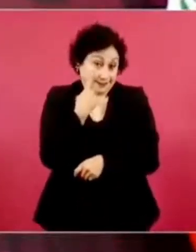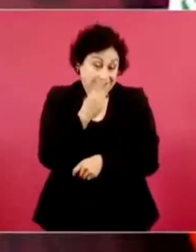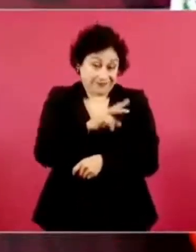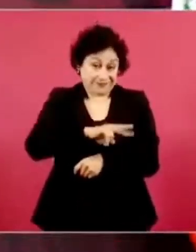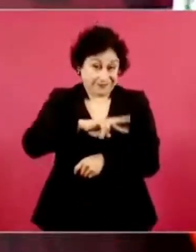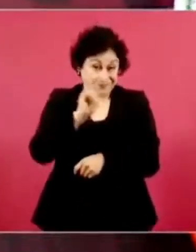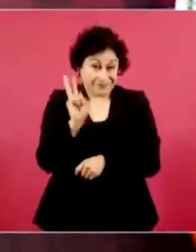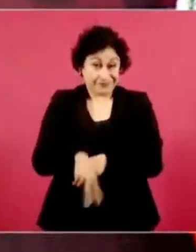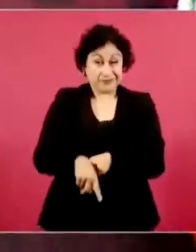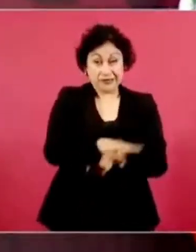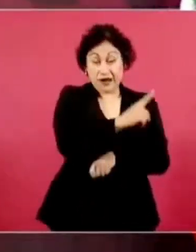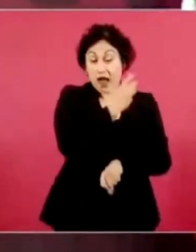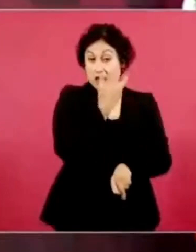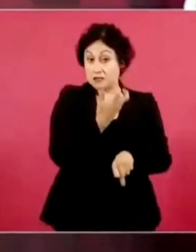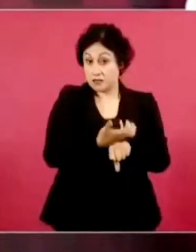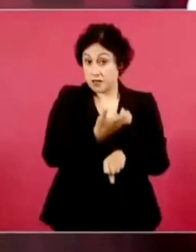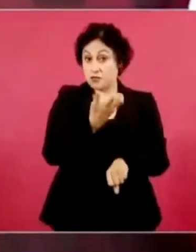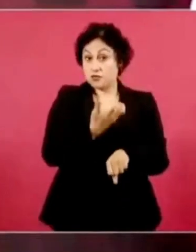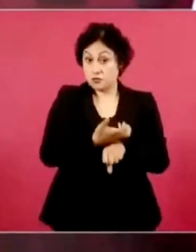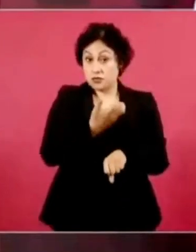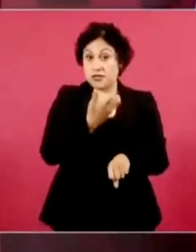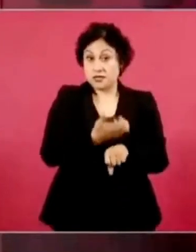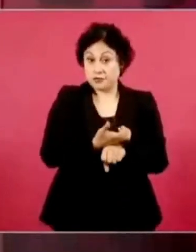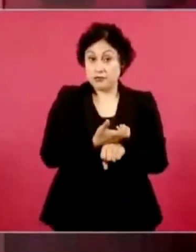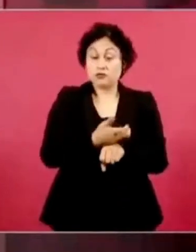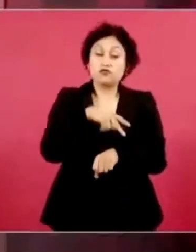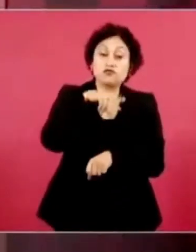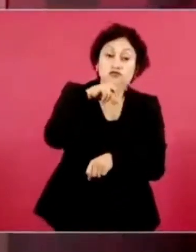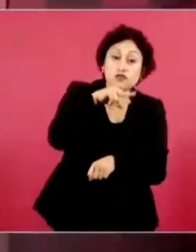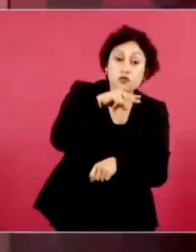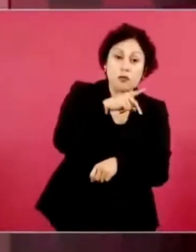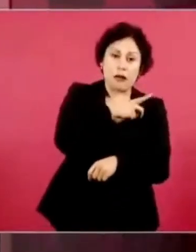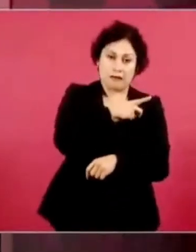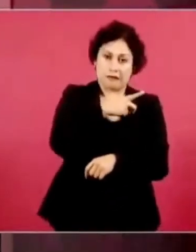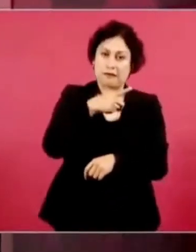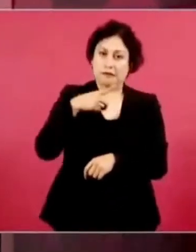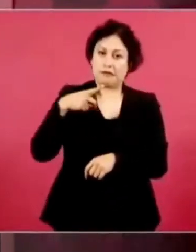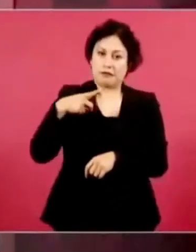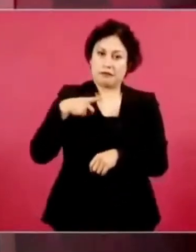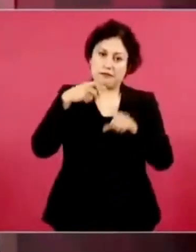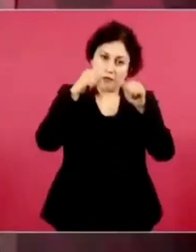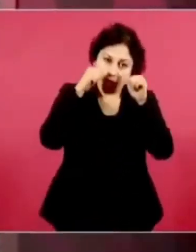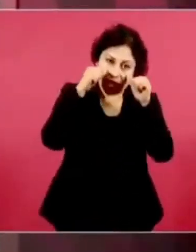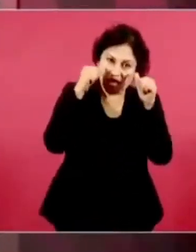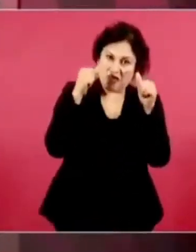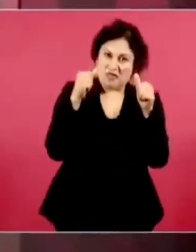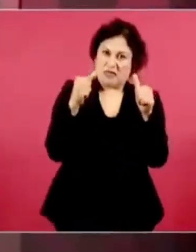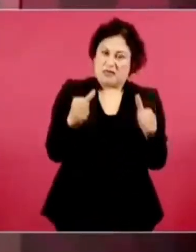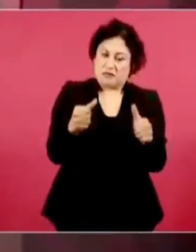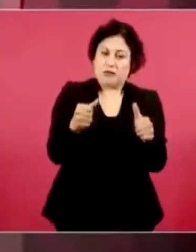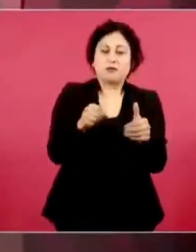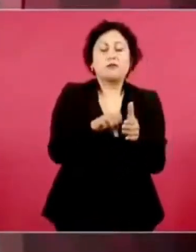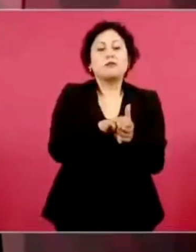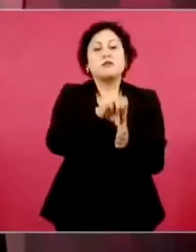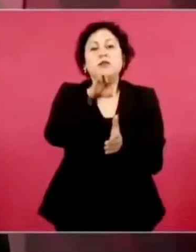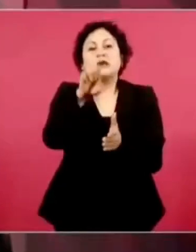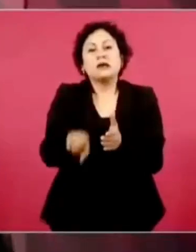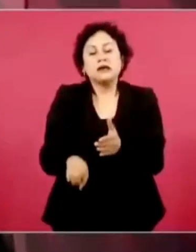es por qué la adicción,